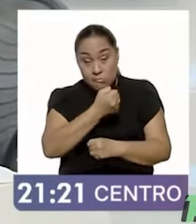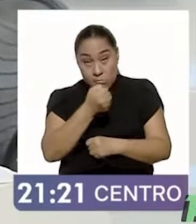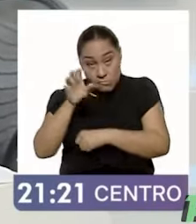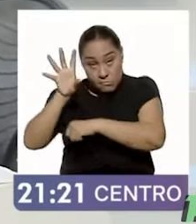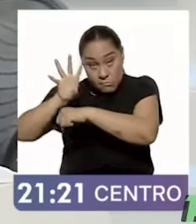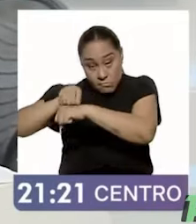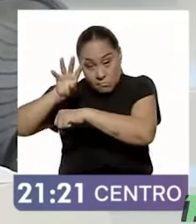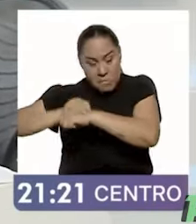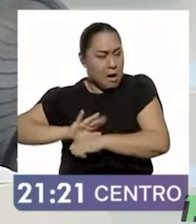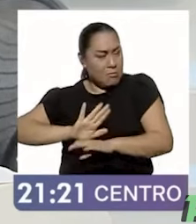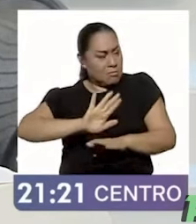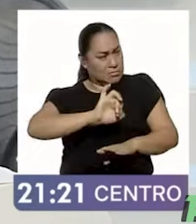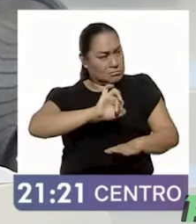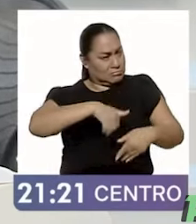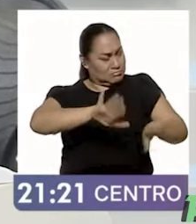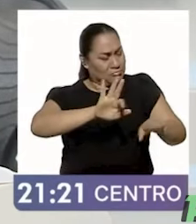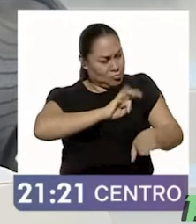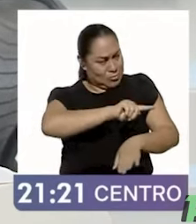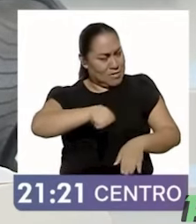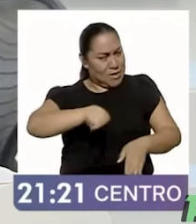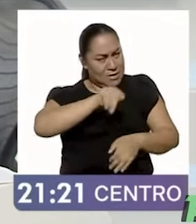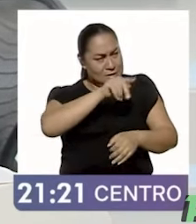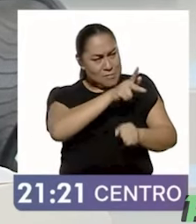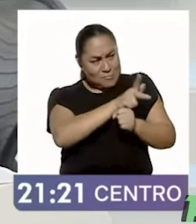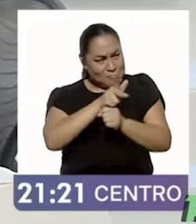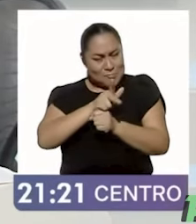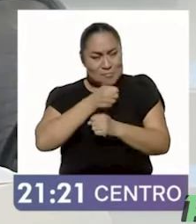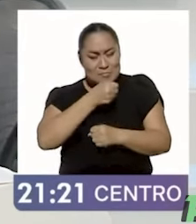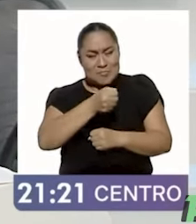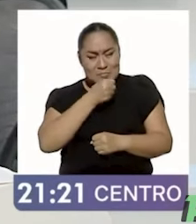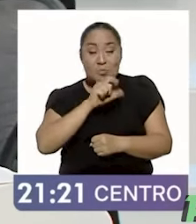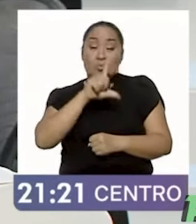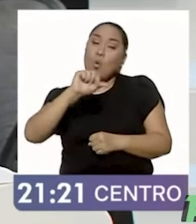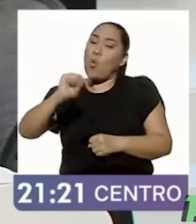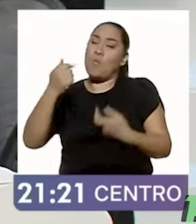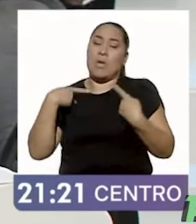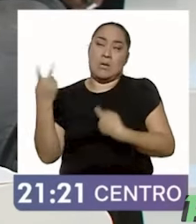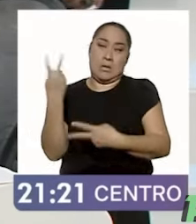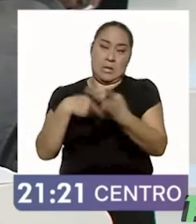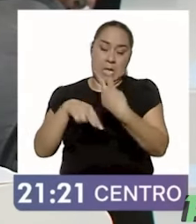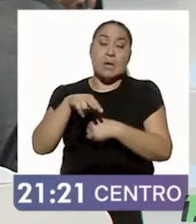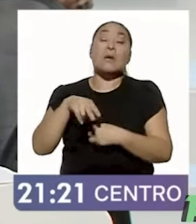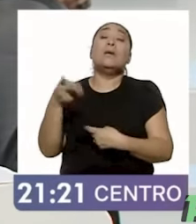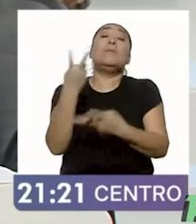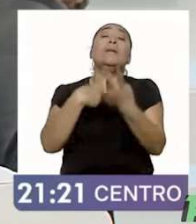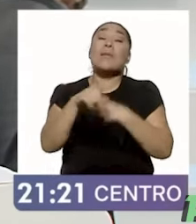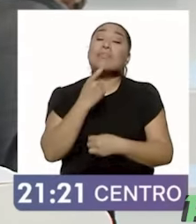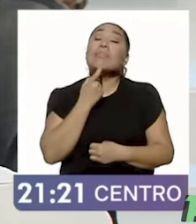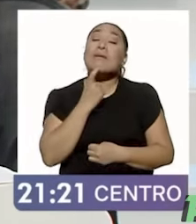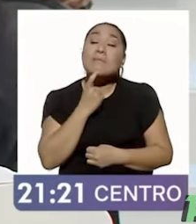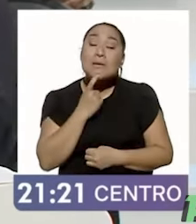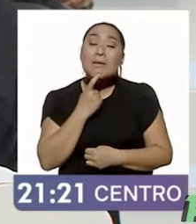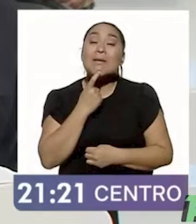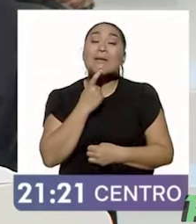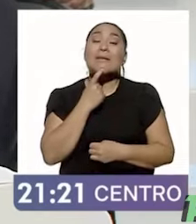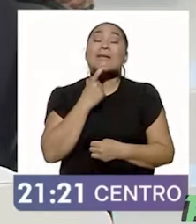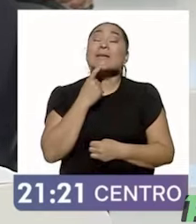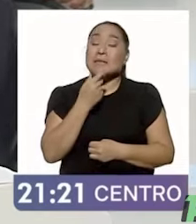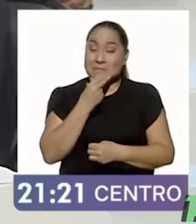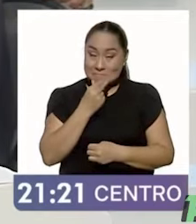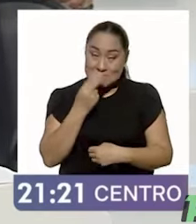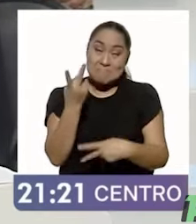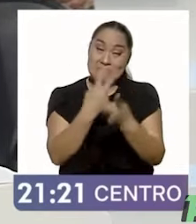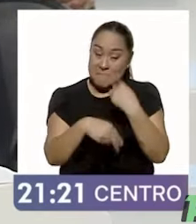No, no, están autorizados, pero después vendrá aquí alguien a poner orden, el señor Derbez va a venir a mostrarles cómo se debe